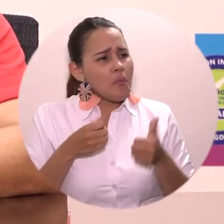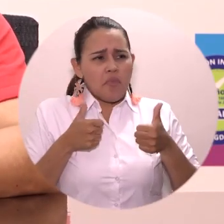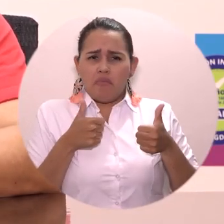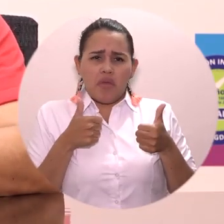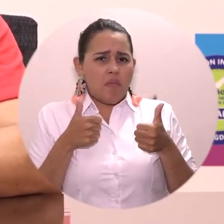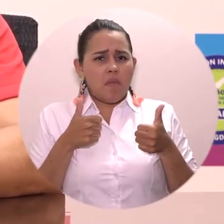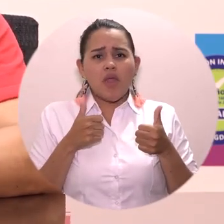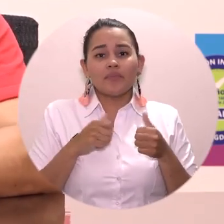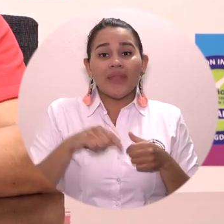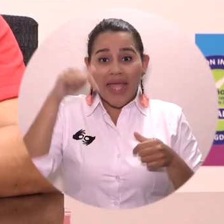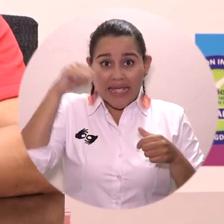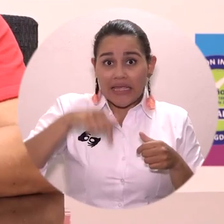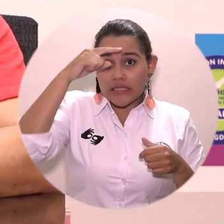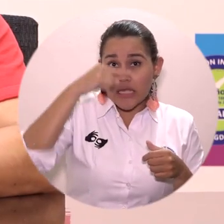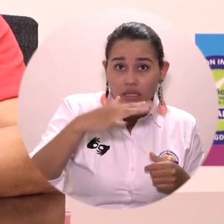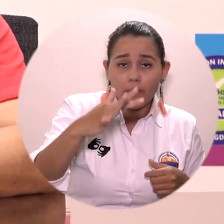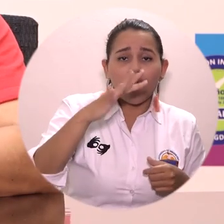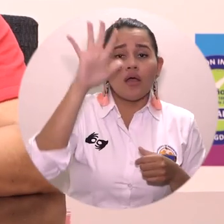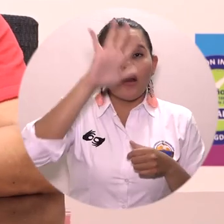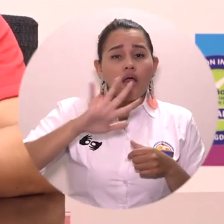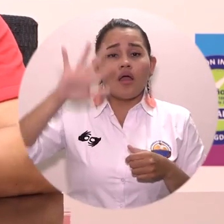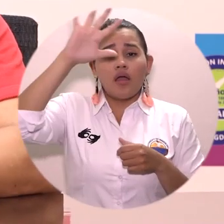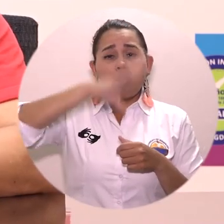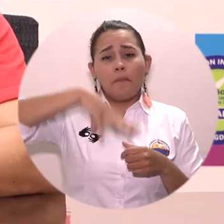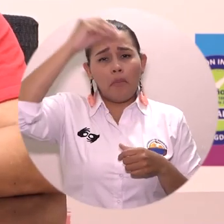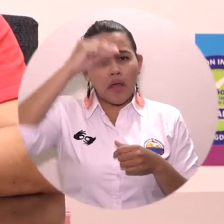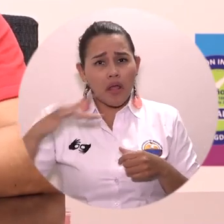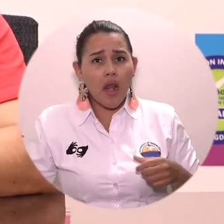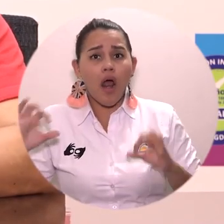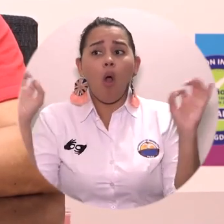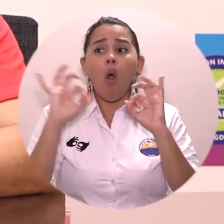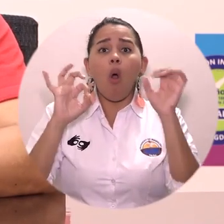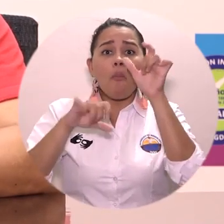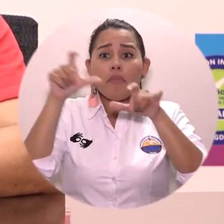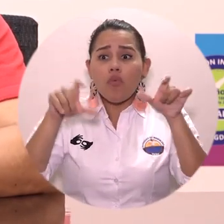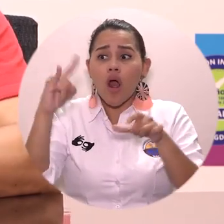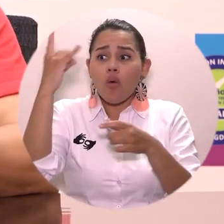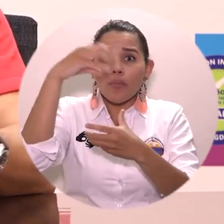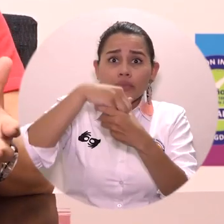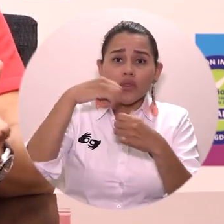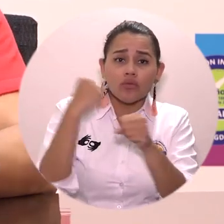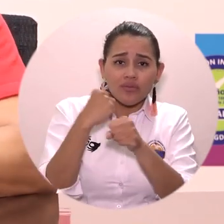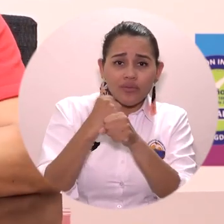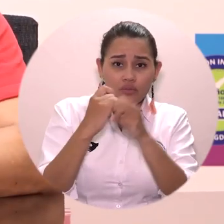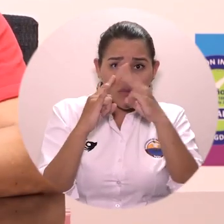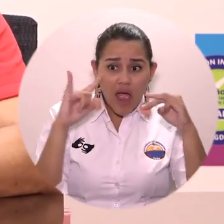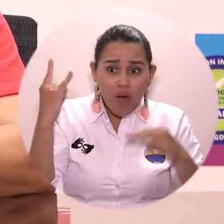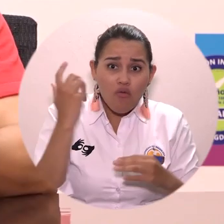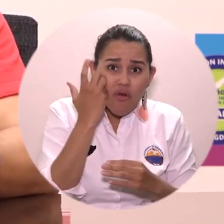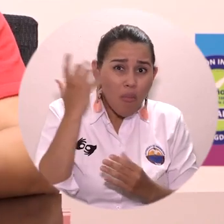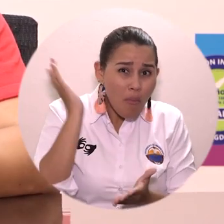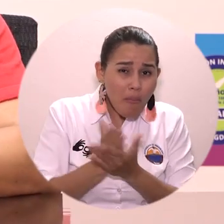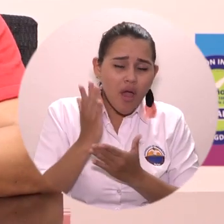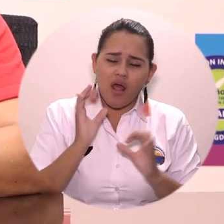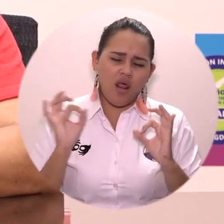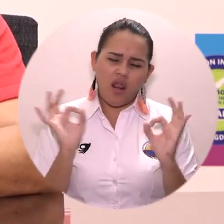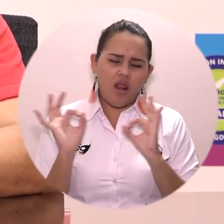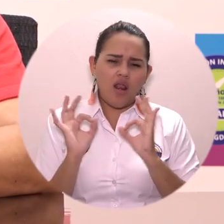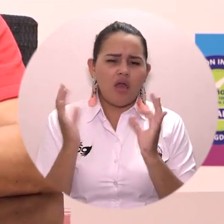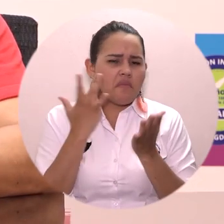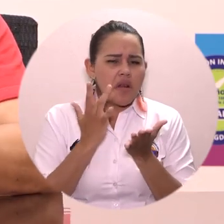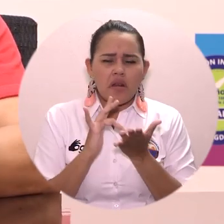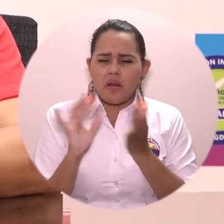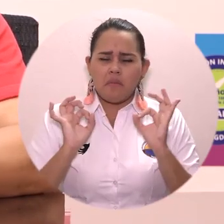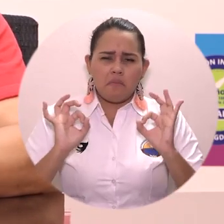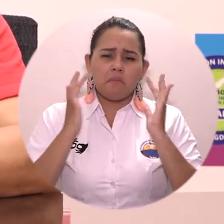ningún caso, no hay ninguno en Santa Marta, en el Magdalena y por supuesto tampoco de nadie de la universidad, pero es cuestión de tiempo, que así sea,